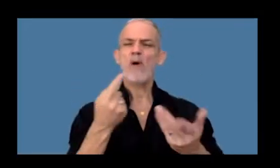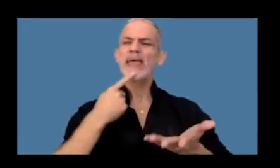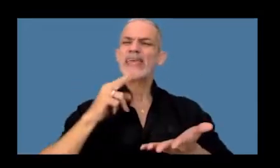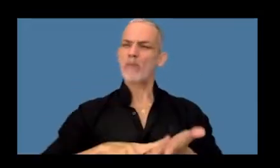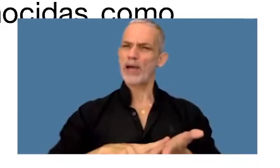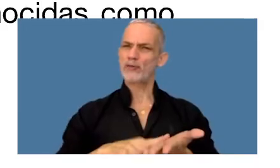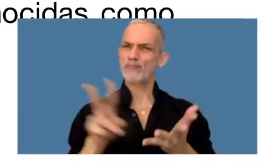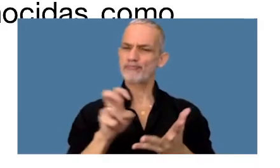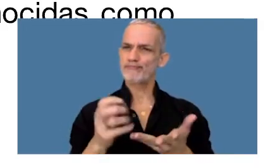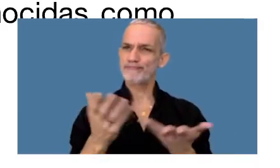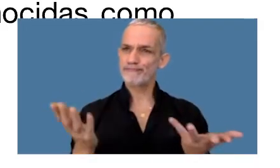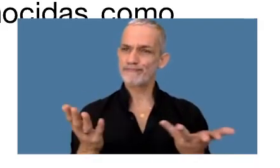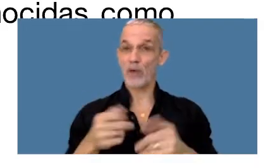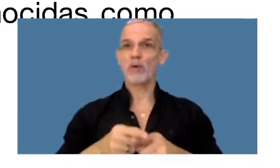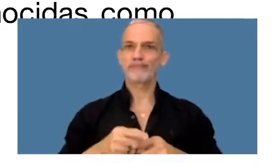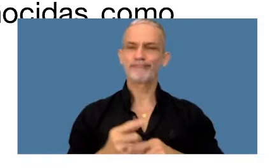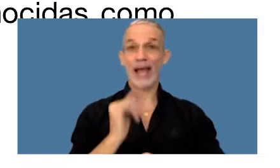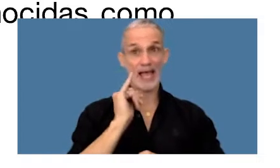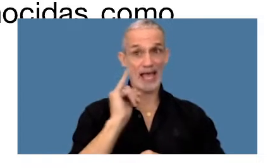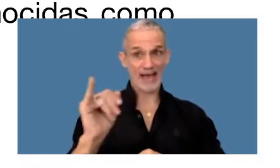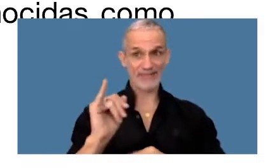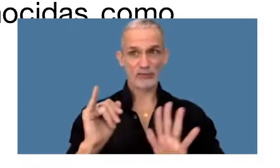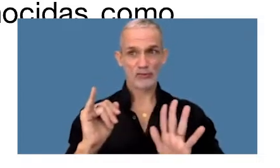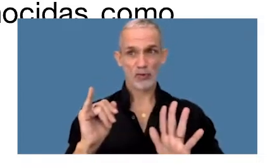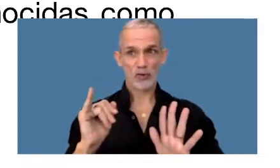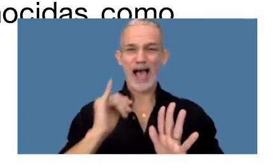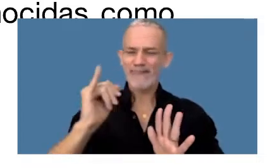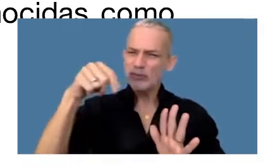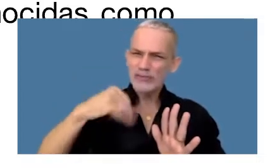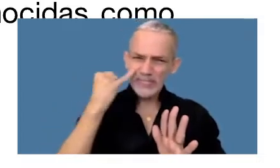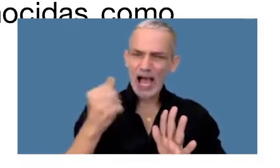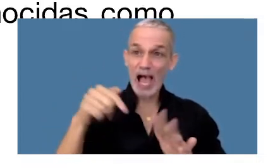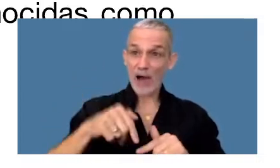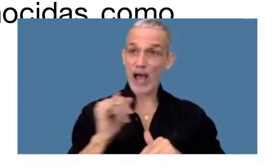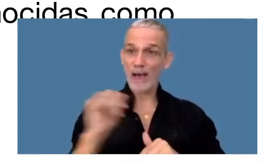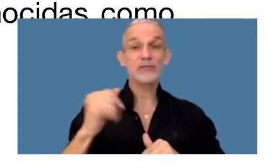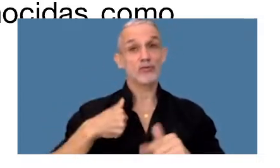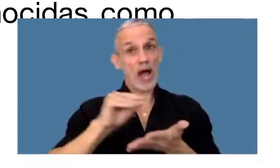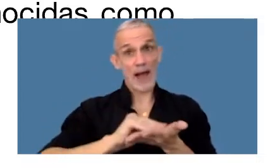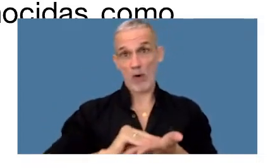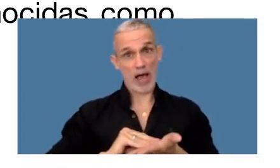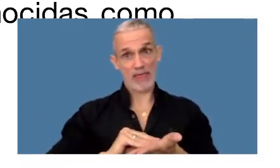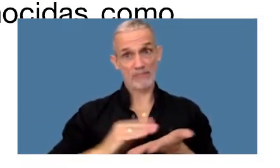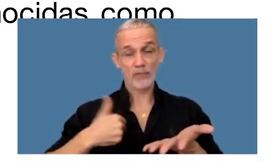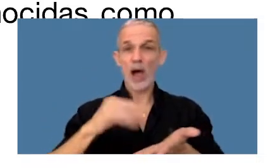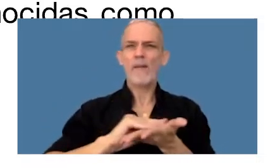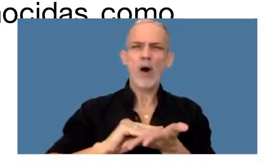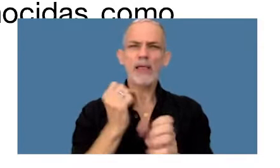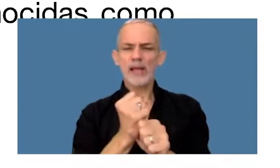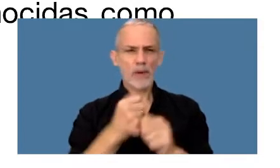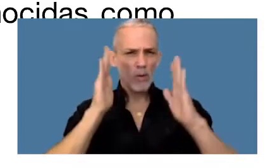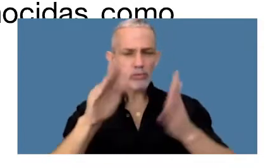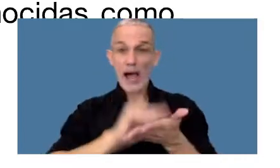Y advierto desde ahora que soy abogada y que como abogada